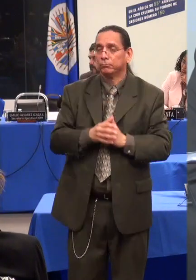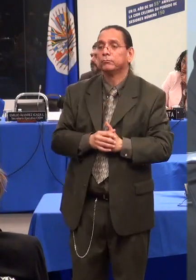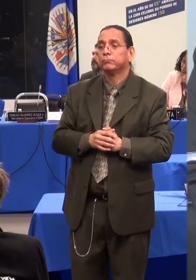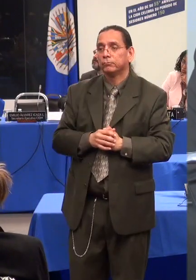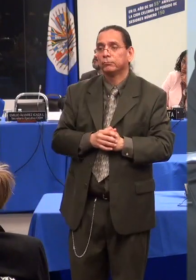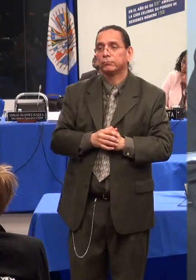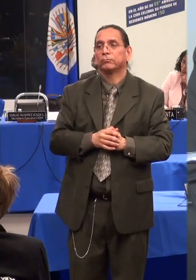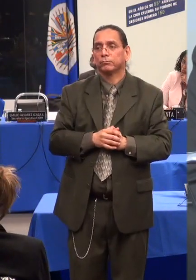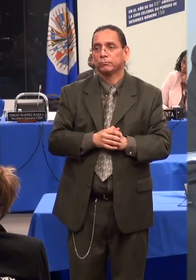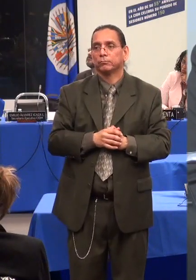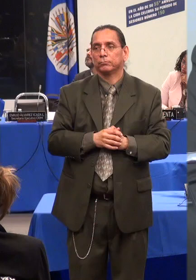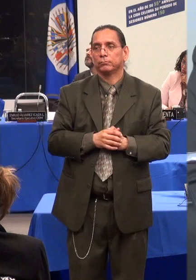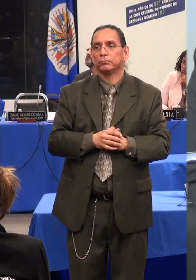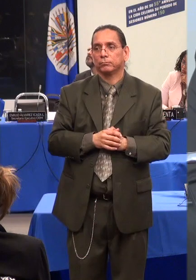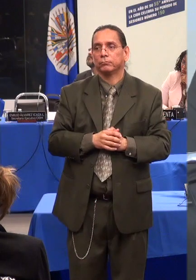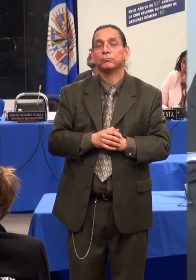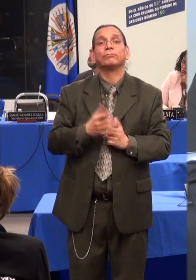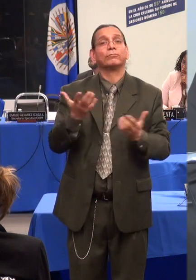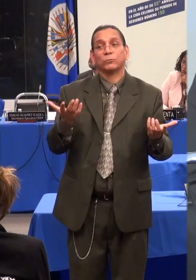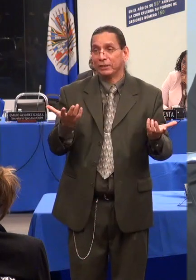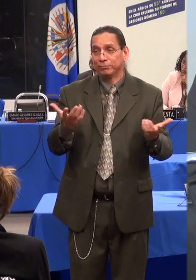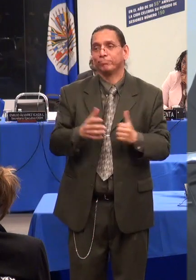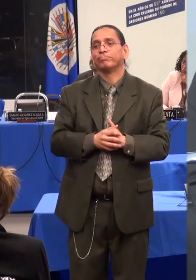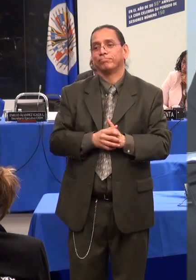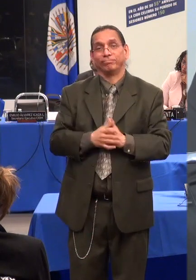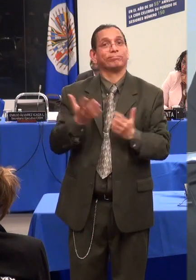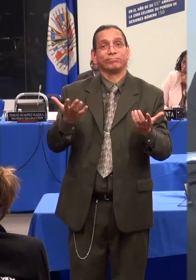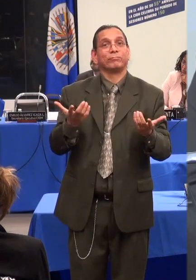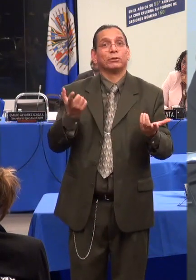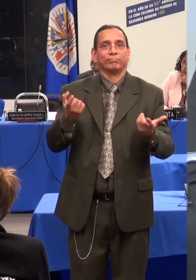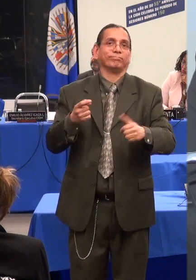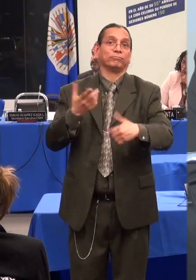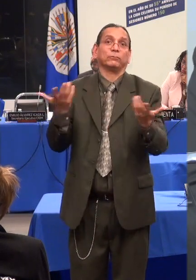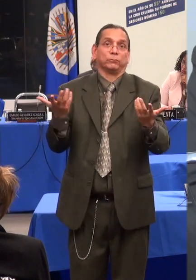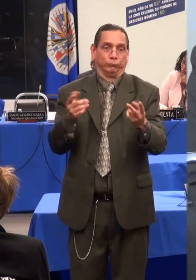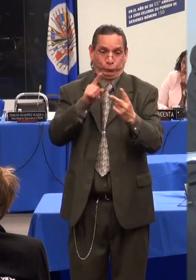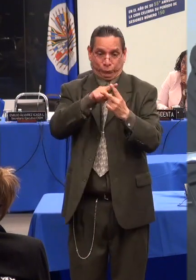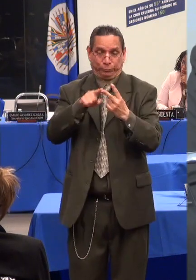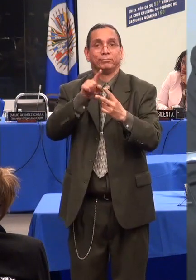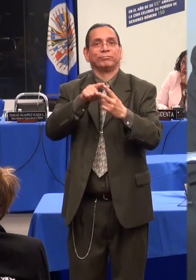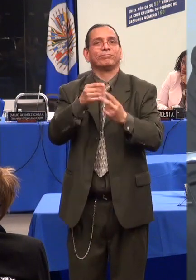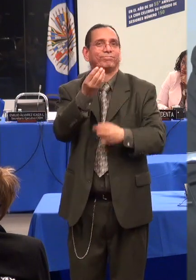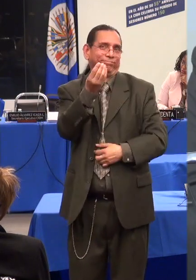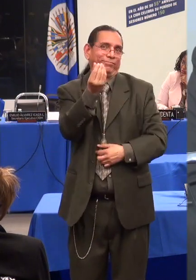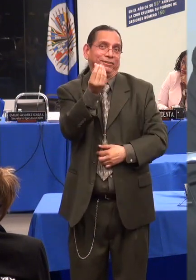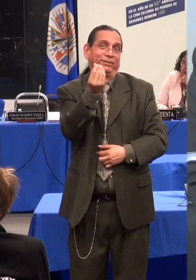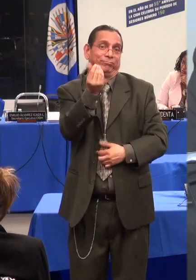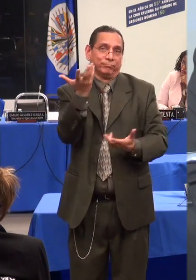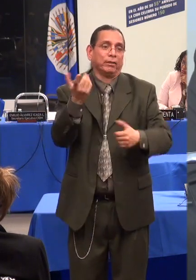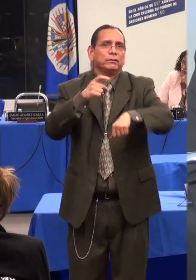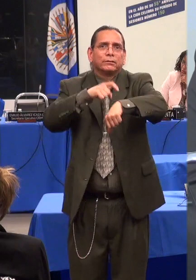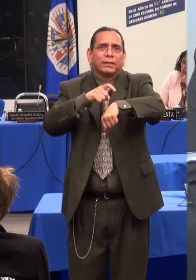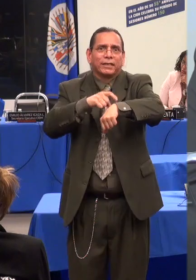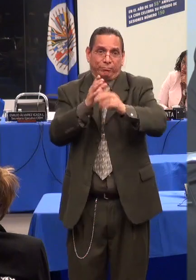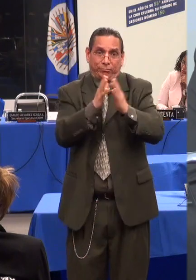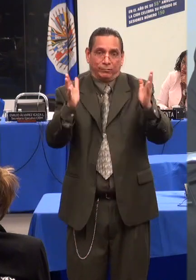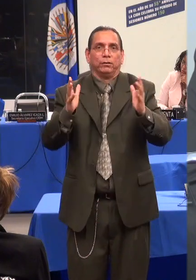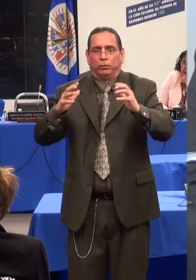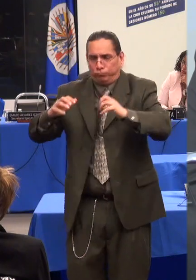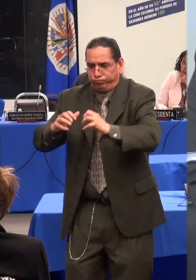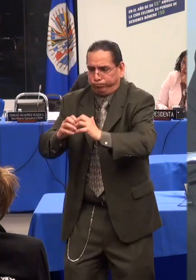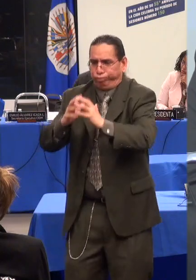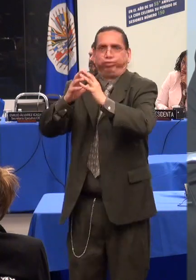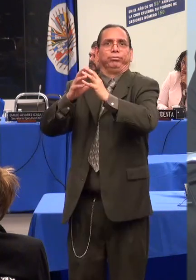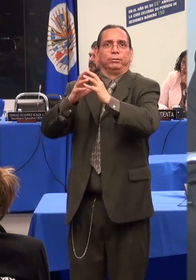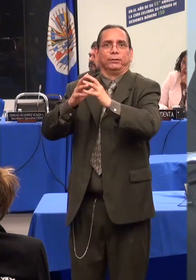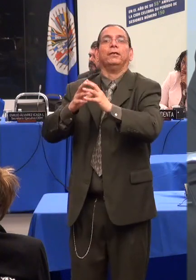Instituto Nacional de Medicina Legal, prestadores de servicios de salud y educación, entre otros. Que en el Sistema Nacional de Estadísticas Judiciales se